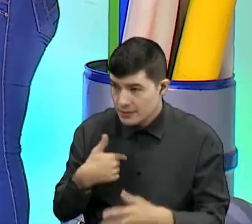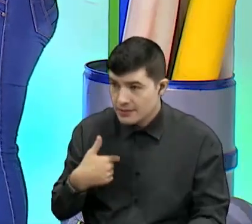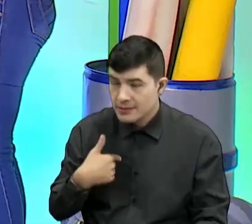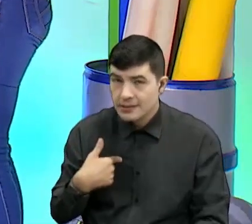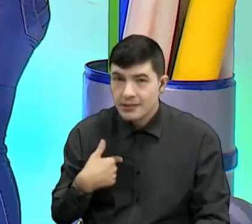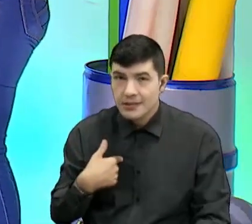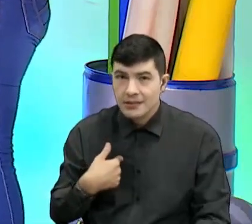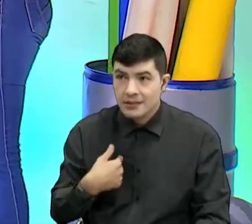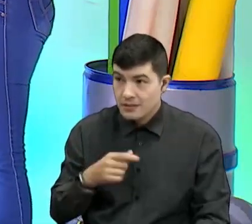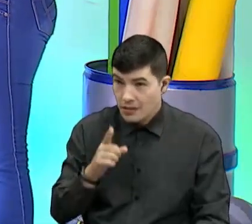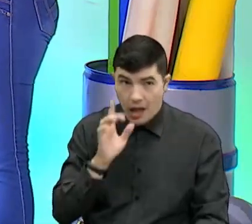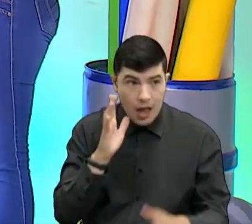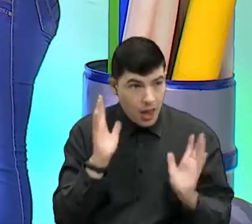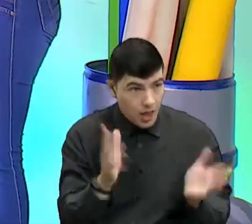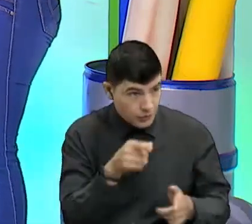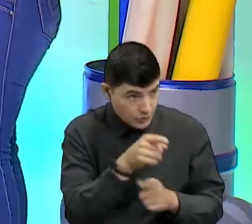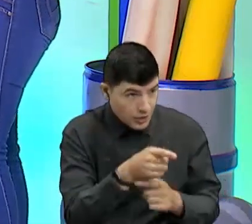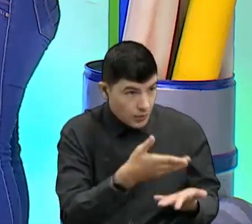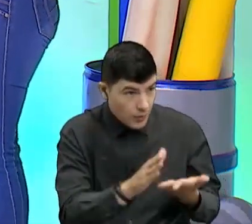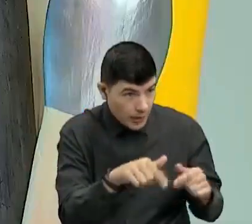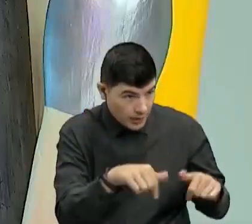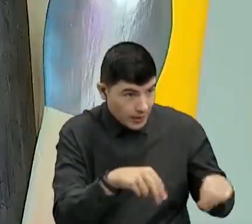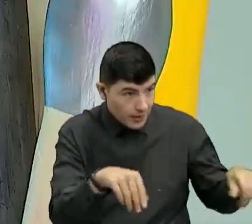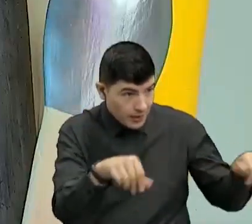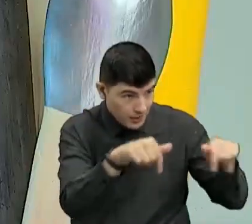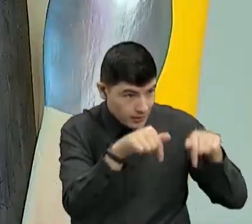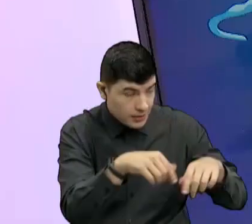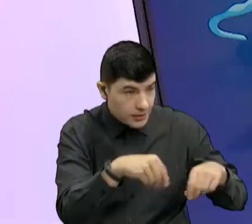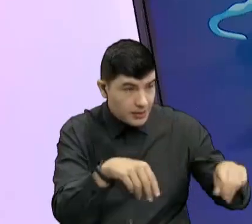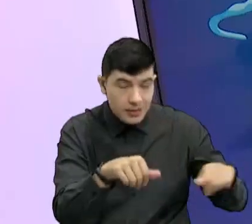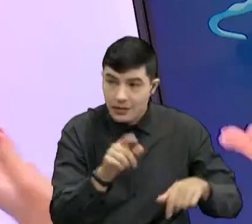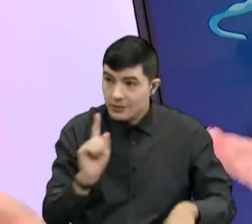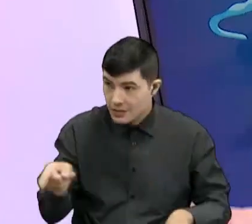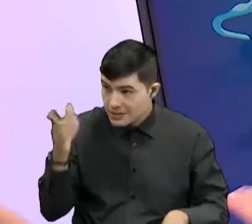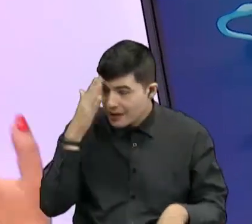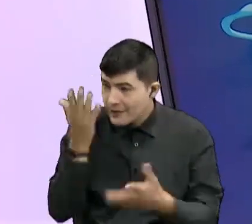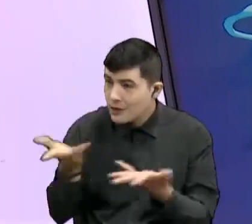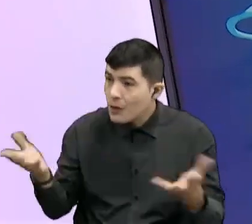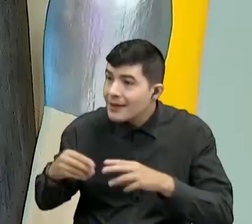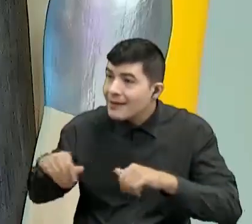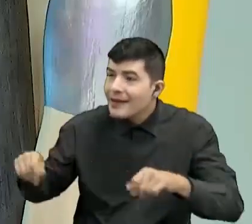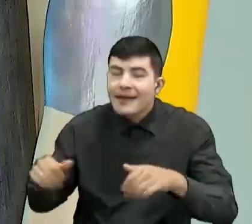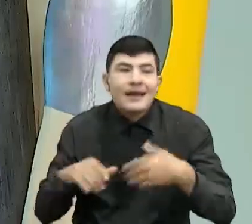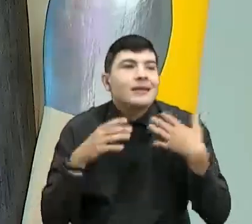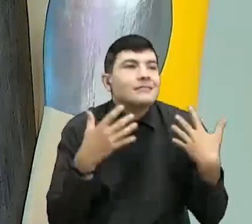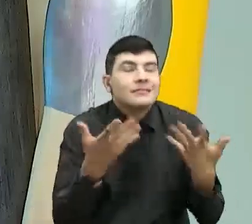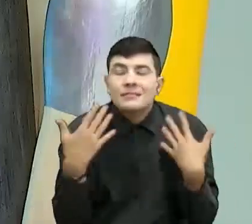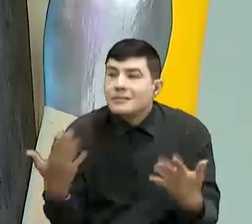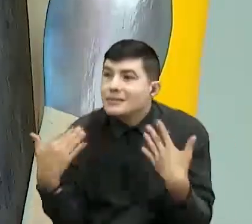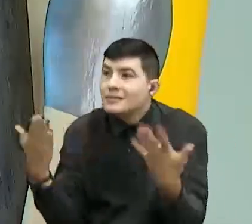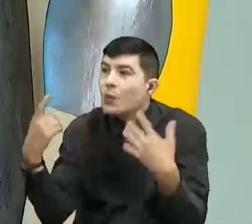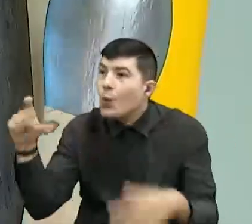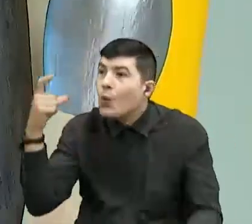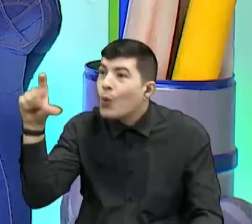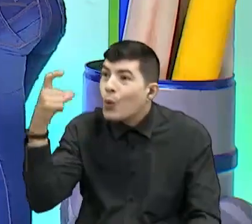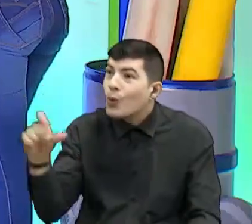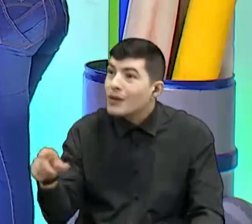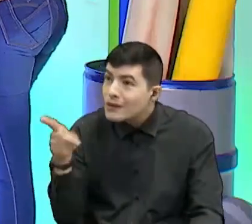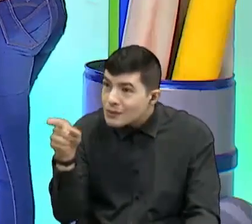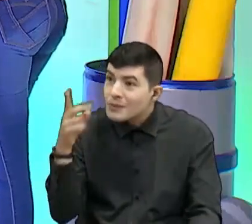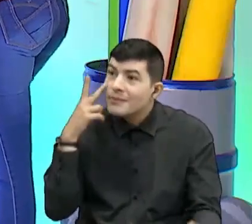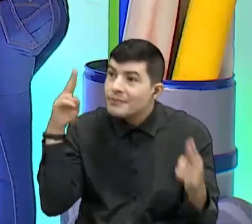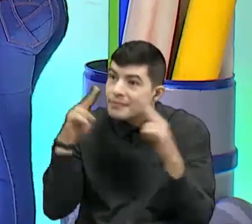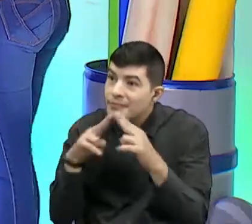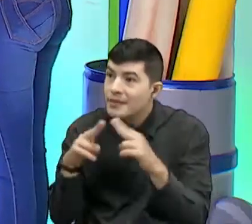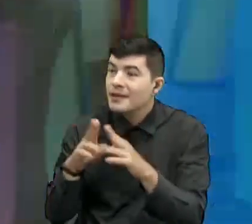aquí. Imagínese, ¿usted sabe dónde queda ubicada mi tierrita? ¡Cúcuta! ¡Ah, Tiene que haber más presente, pero